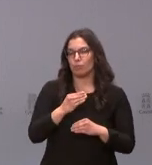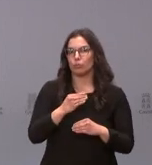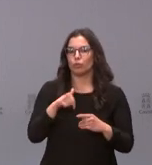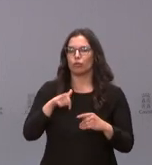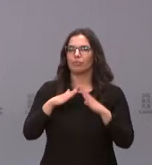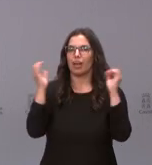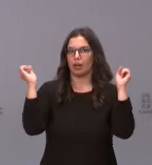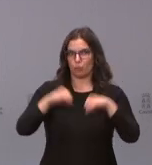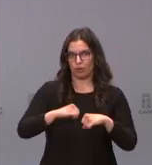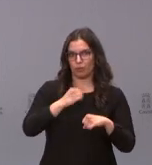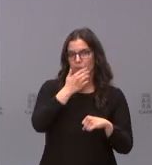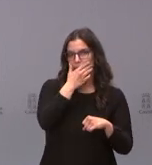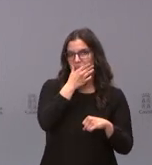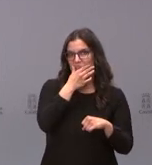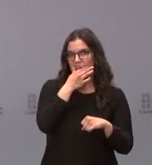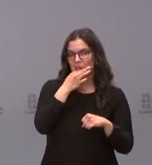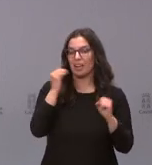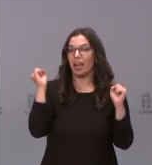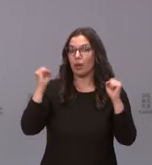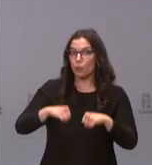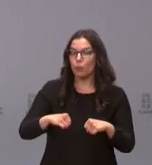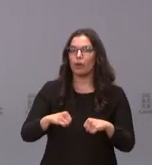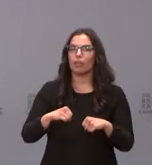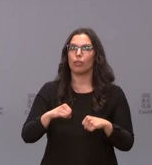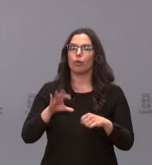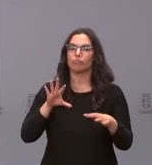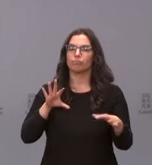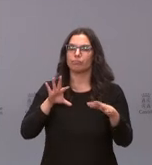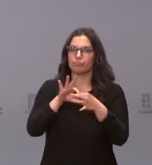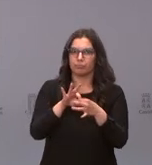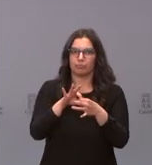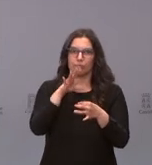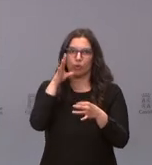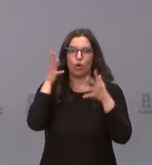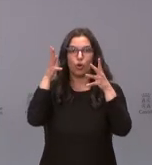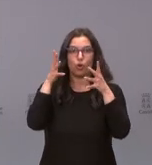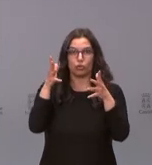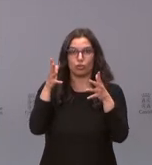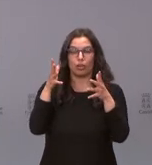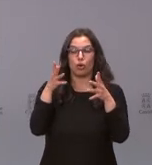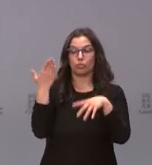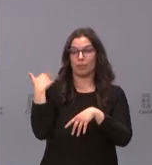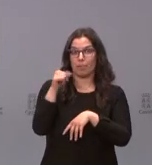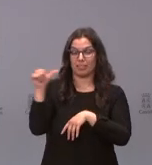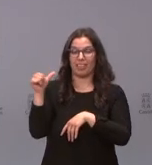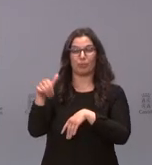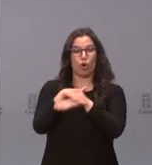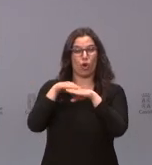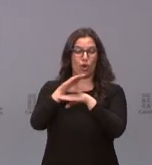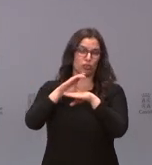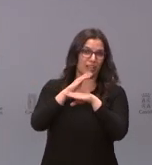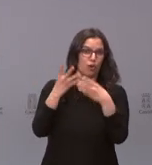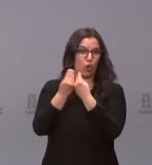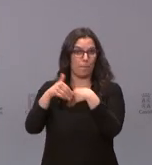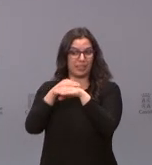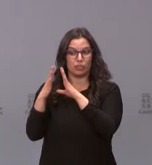acuerdo con respecto a un documento del Consejo Interterritorial de esta semana pasada que no hemos podido tomar con